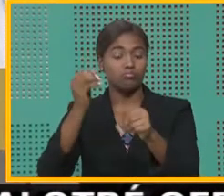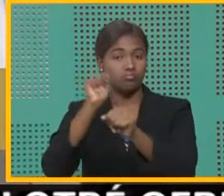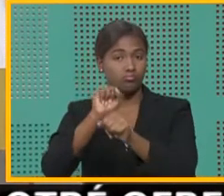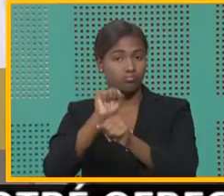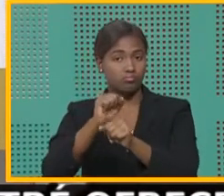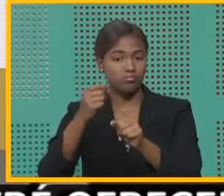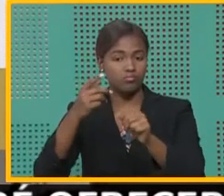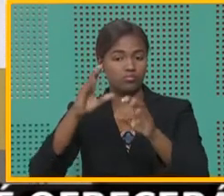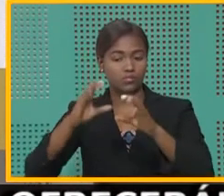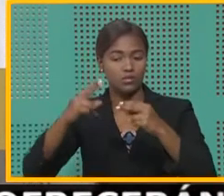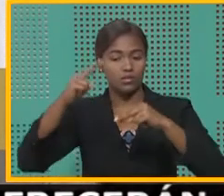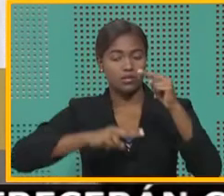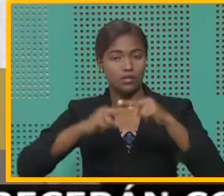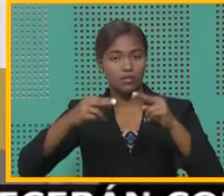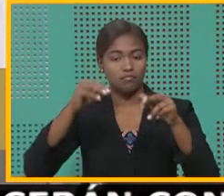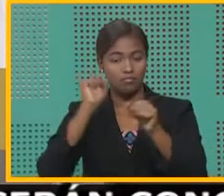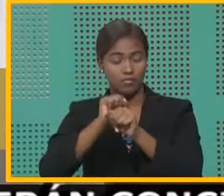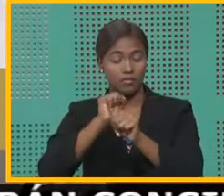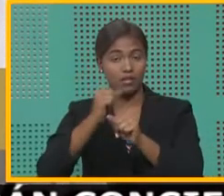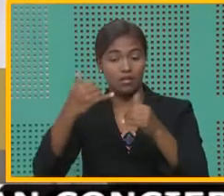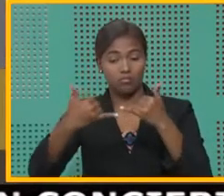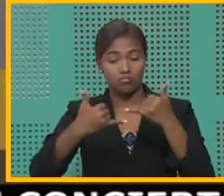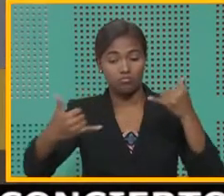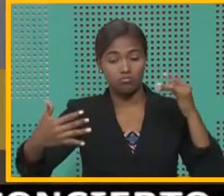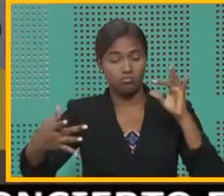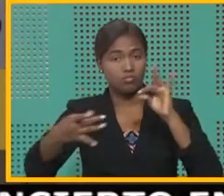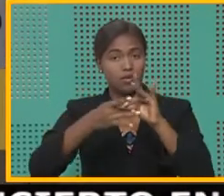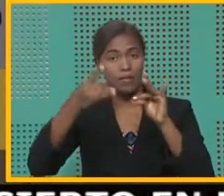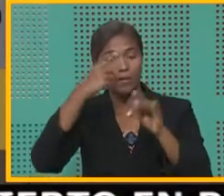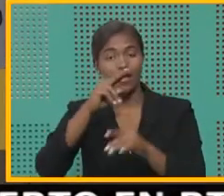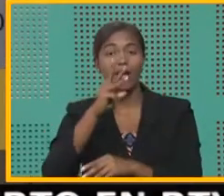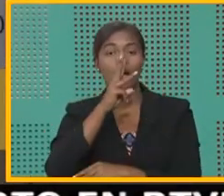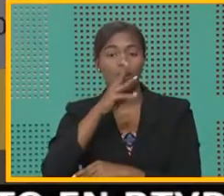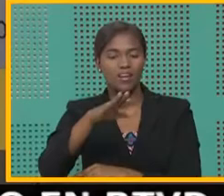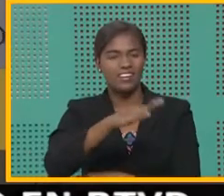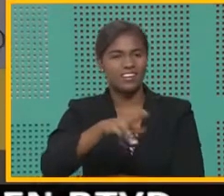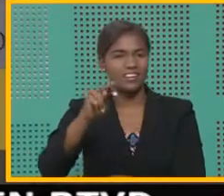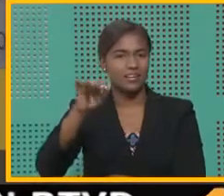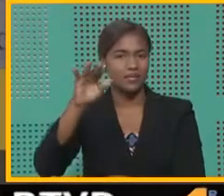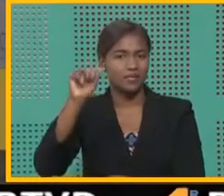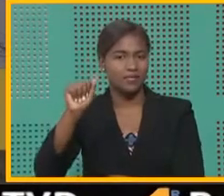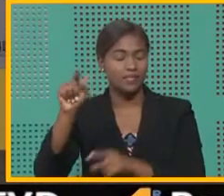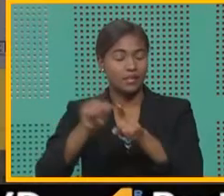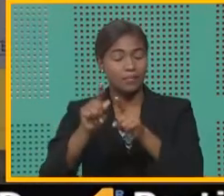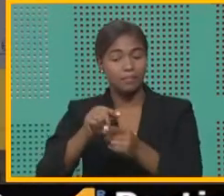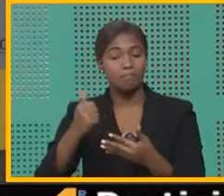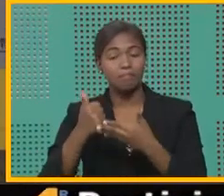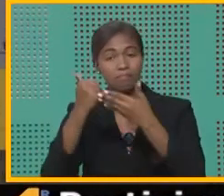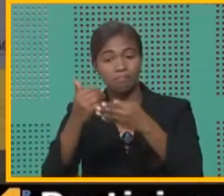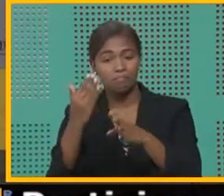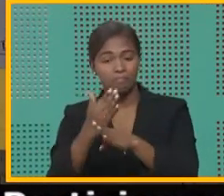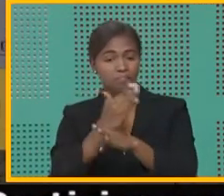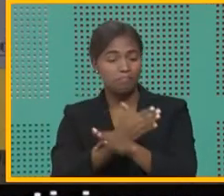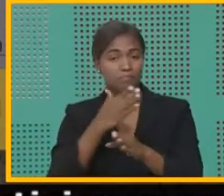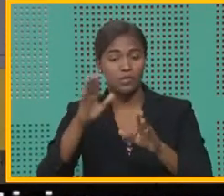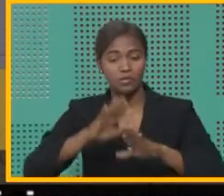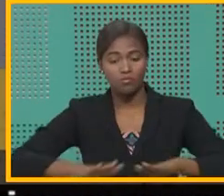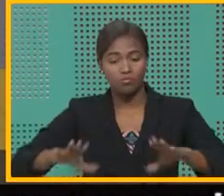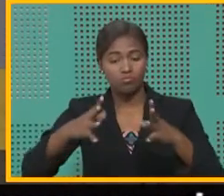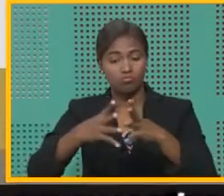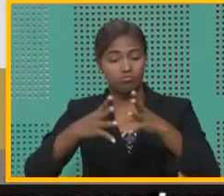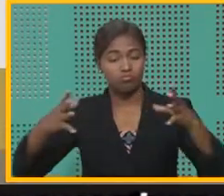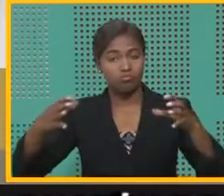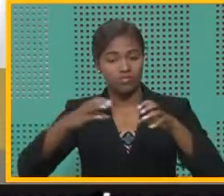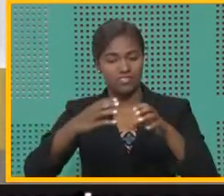construcción de una obra de toma y una línea de adopción para el acueducto de Neiva, así como mejorar y ampliar los acueductos de Los